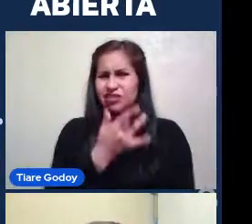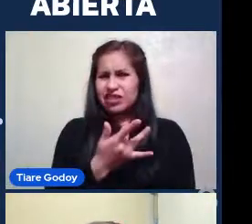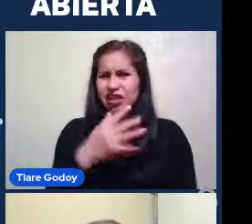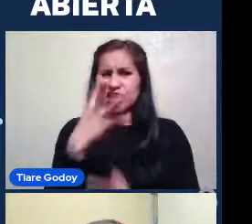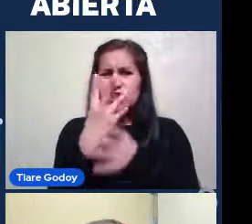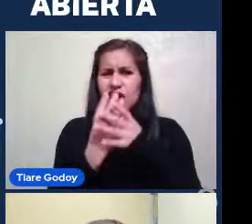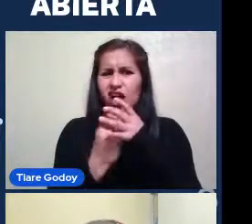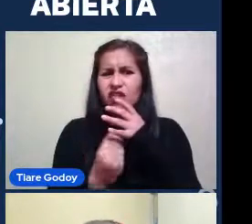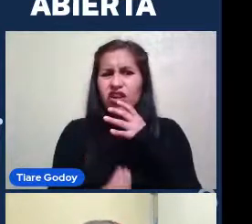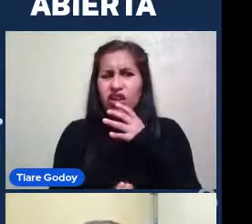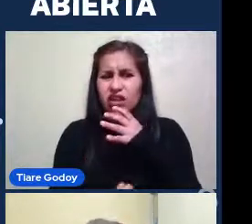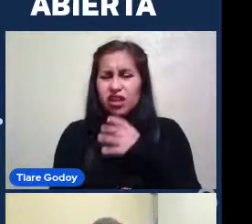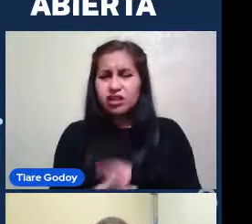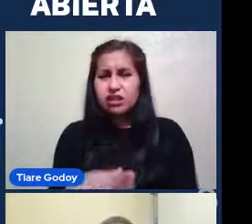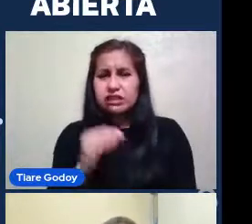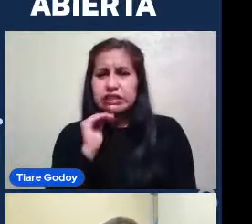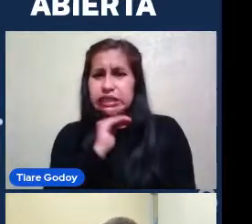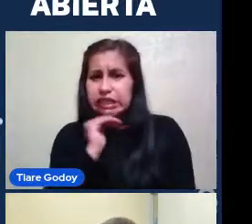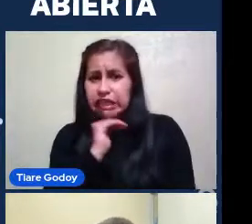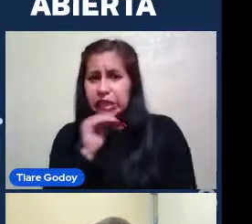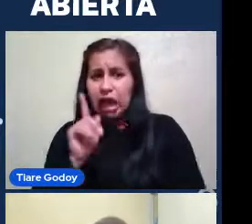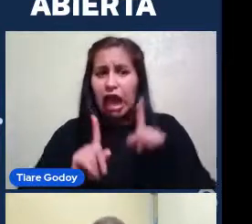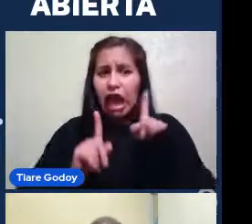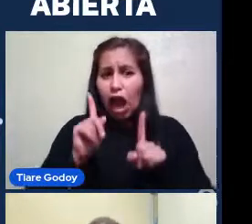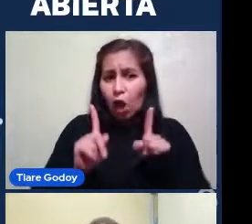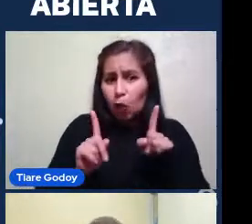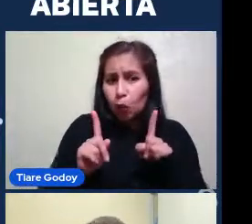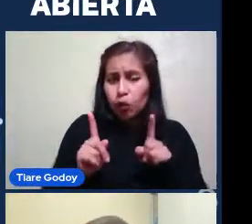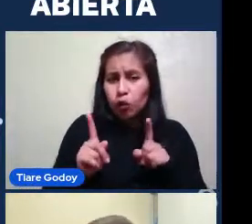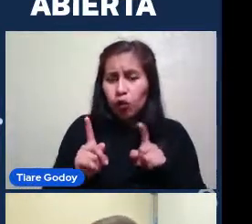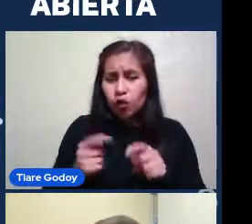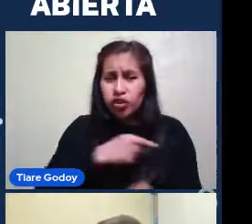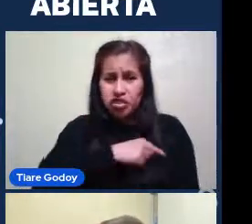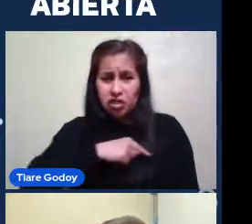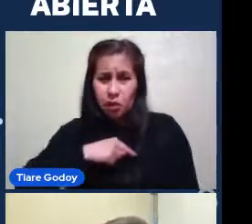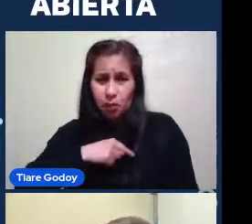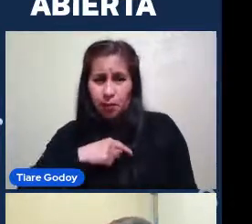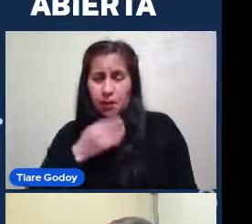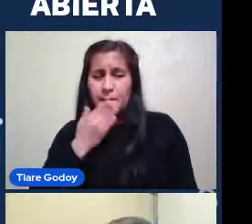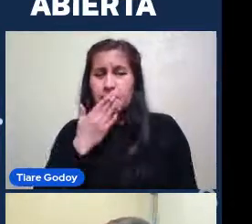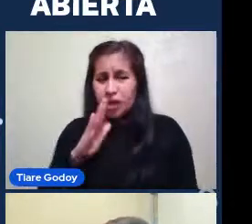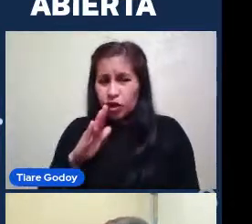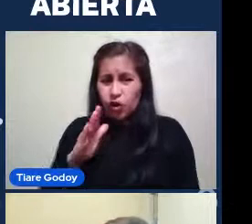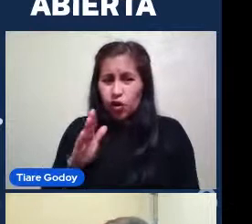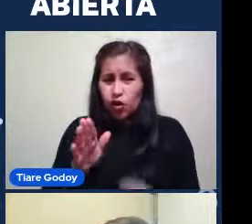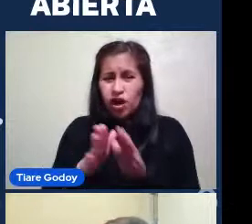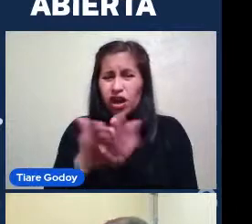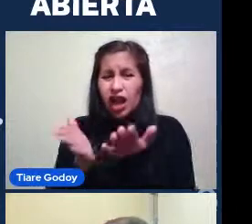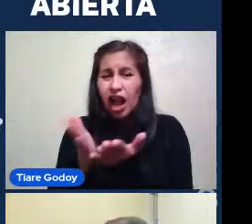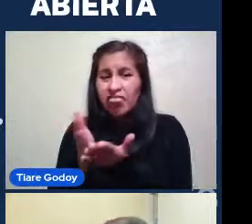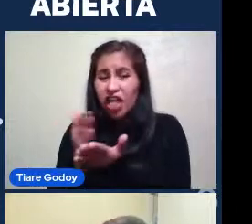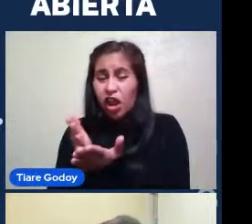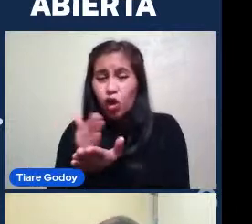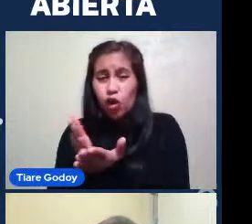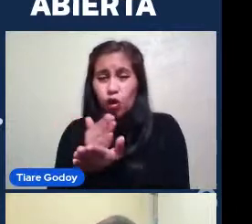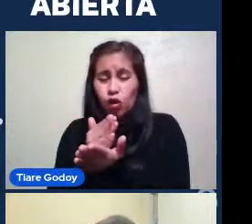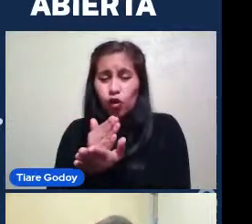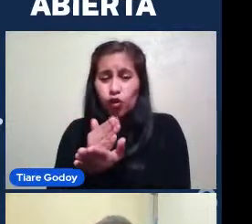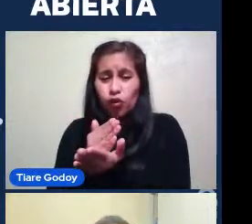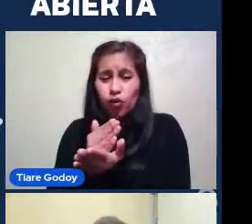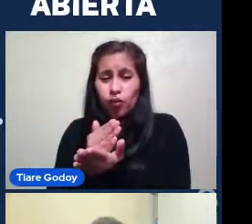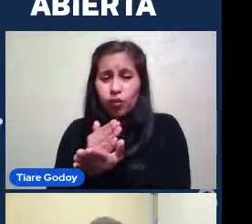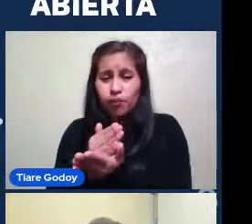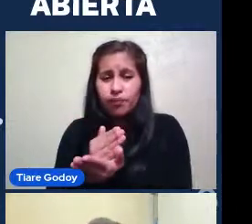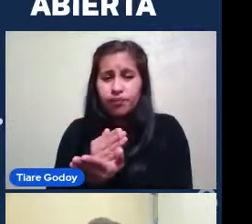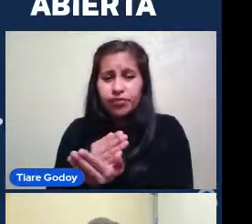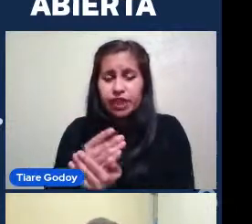Muy rápidamente Así que Muchos objetos Los llamamos Por un catálogo En el catálogo Messier Por ejemplo Que